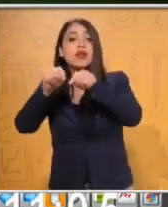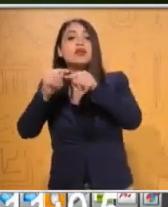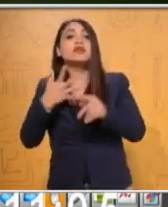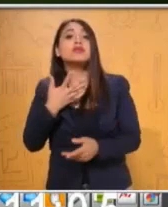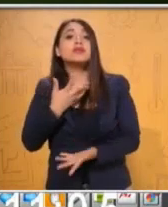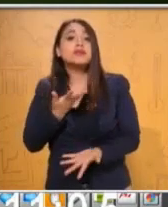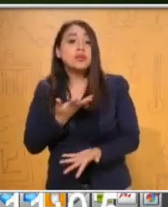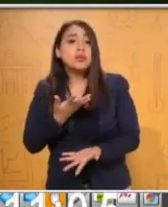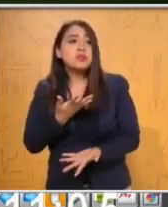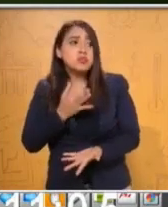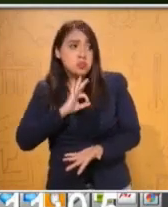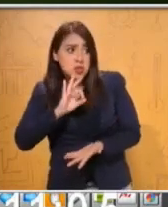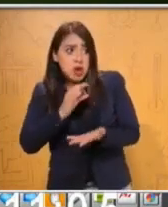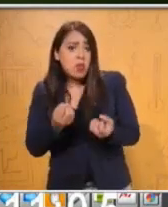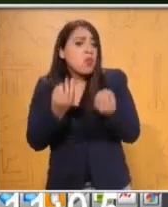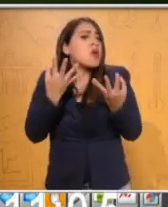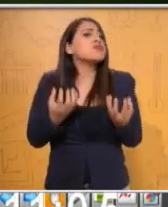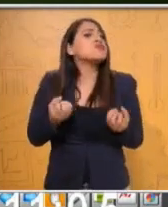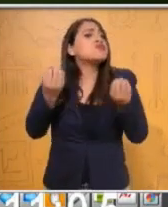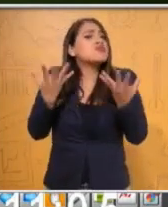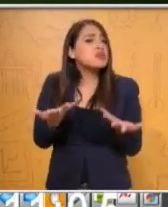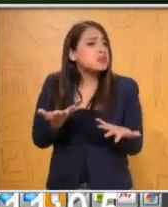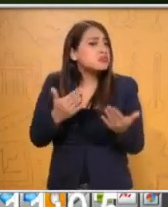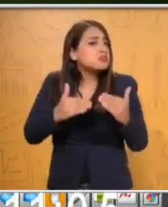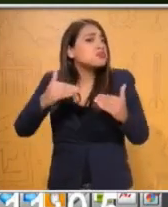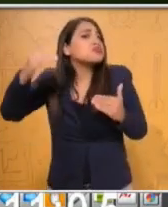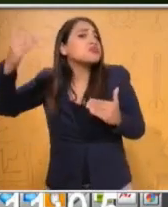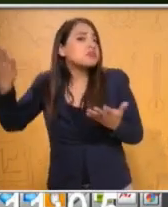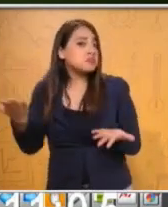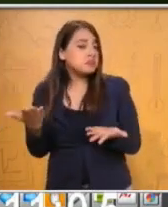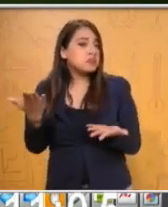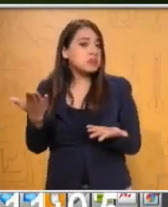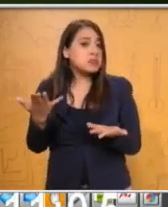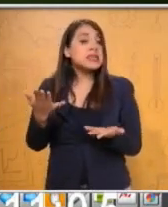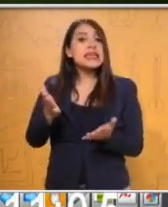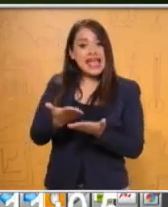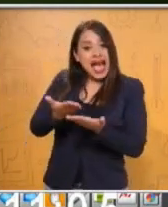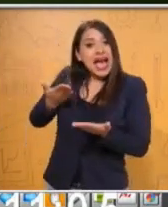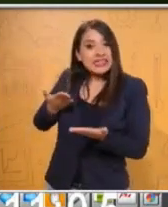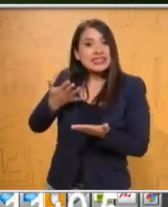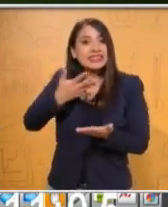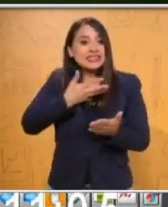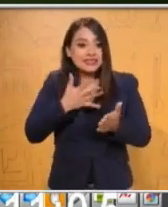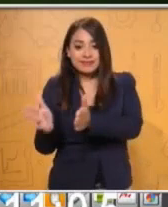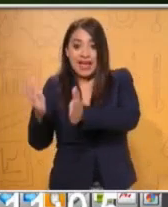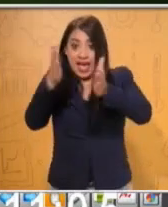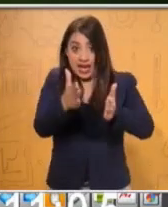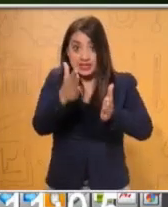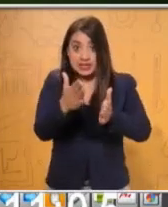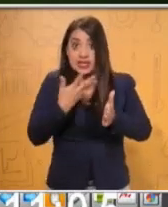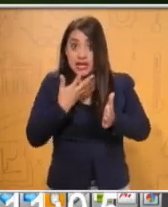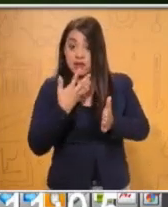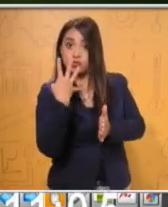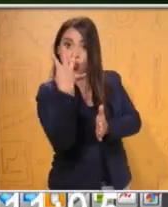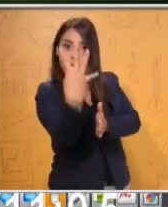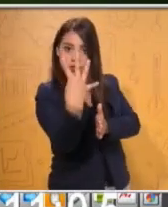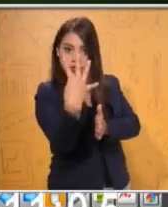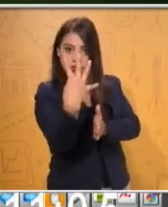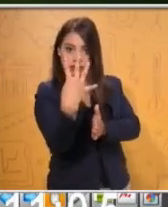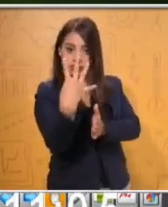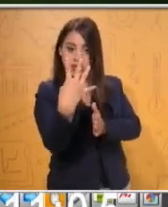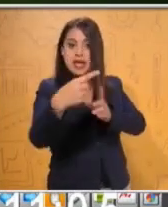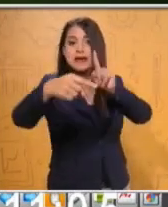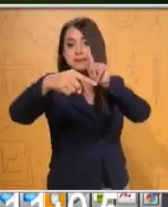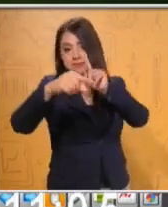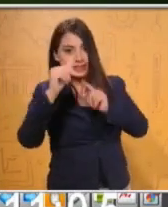¿les puede ayudar, maestra? Claro. Si ya teníamos cuatro cuadritos en la figura 3 y vamos aumentando de